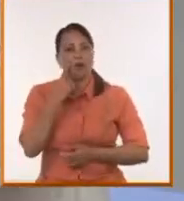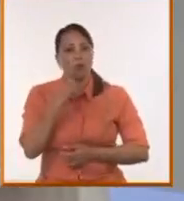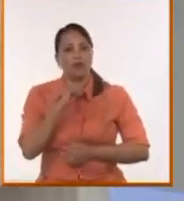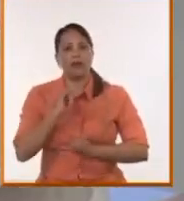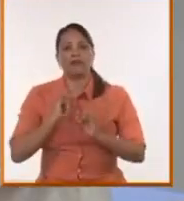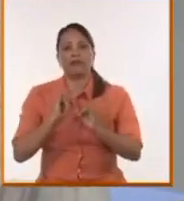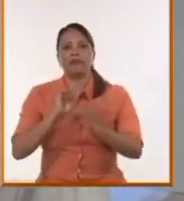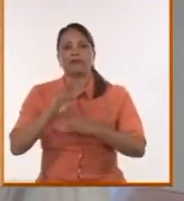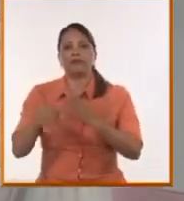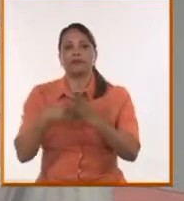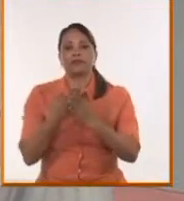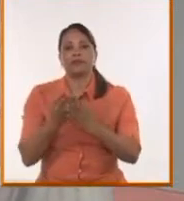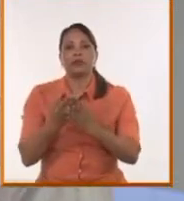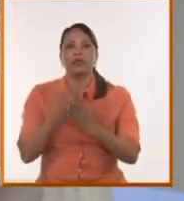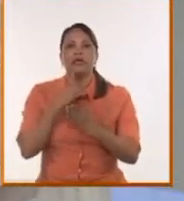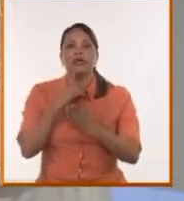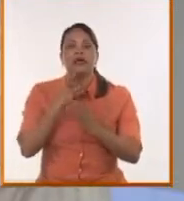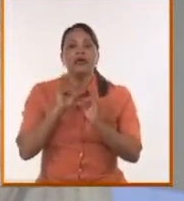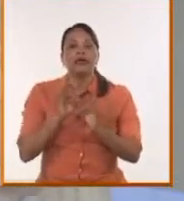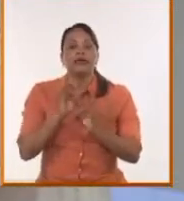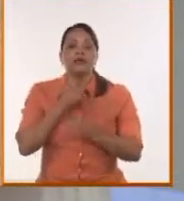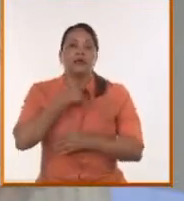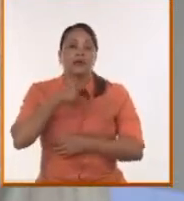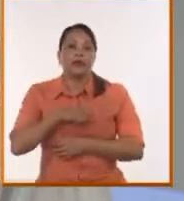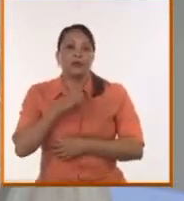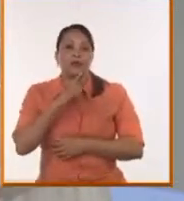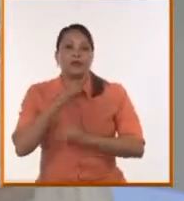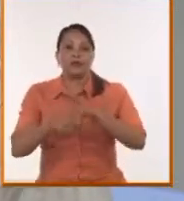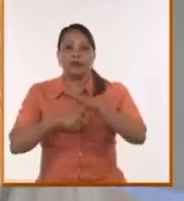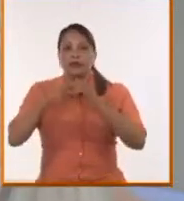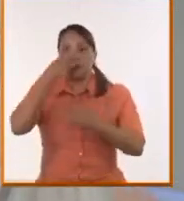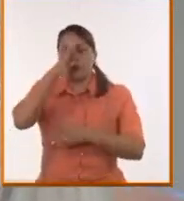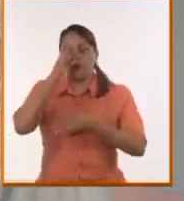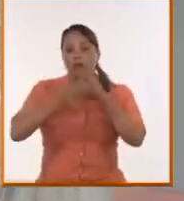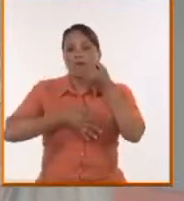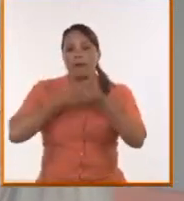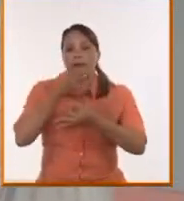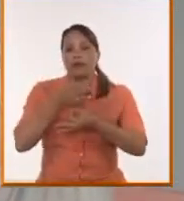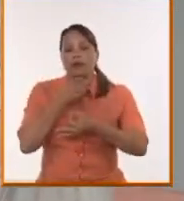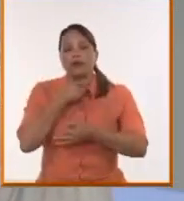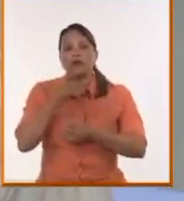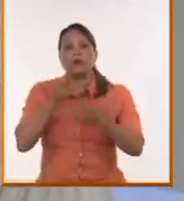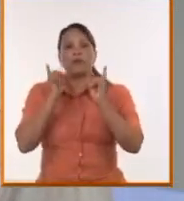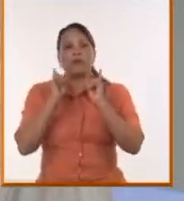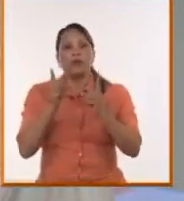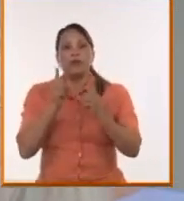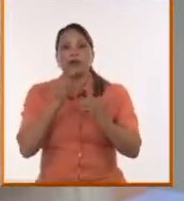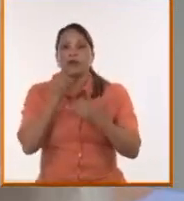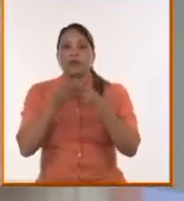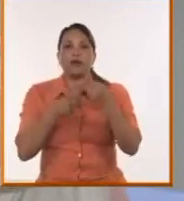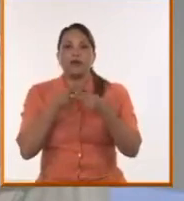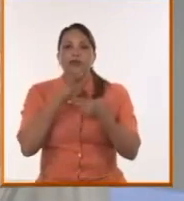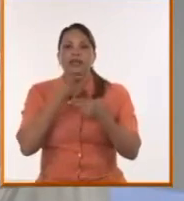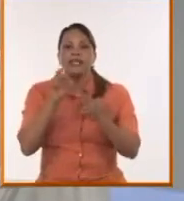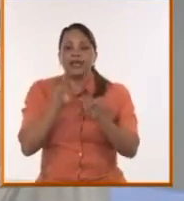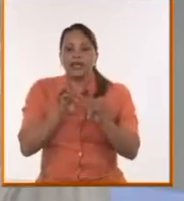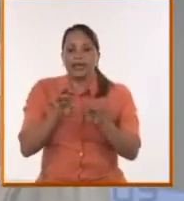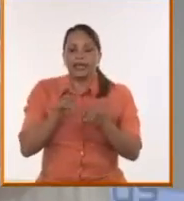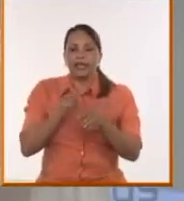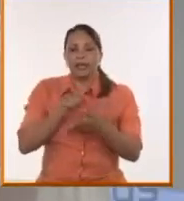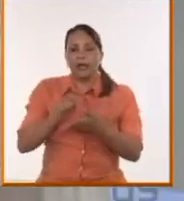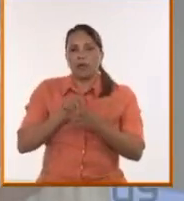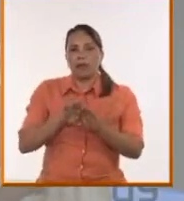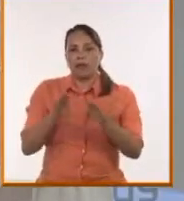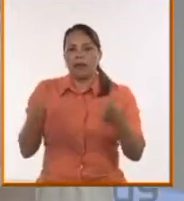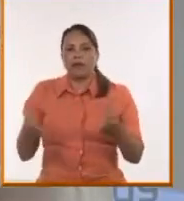-Canel, es decir, en territorio todo el tiempo, porque un líder, un político o una política no puede hacerlo desde un escritorio, tiene que estar en